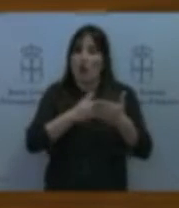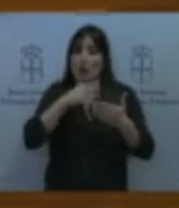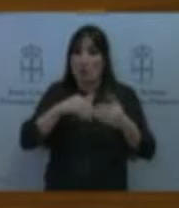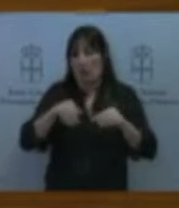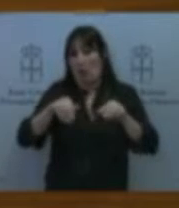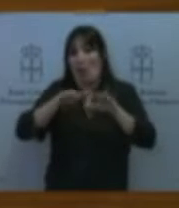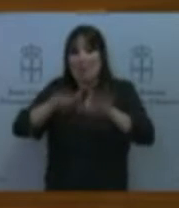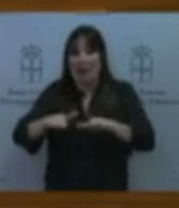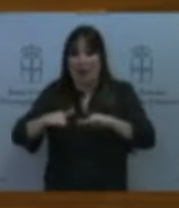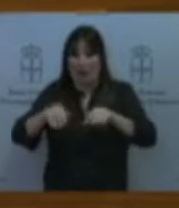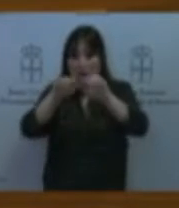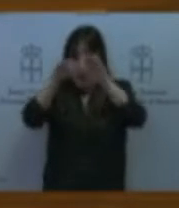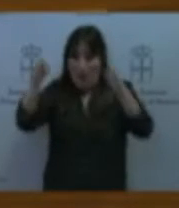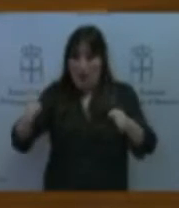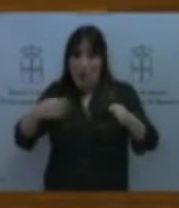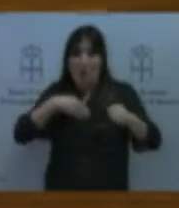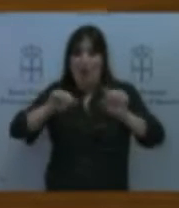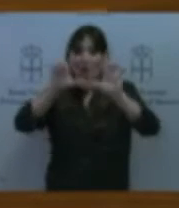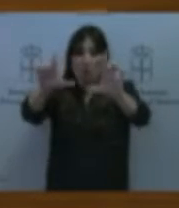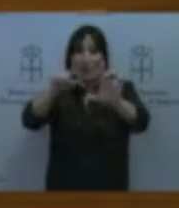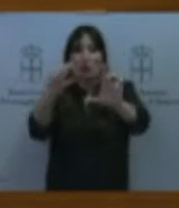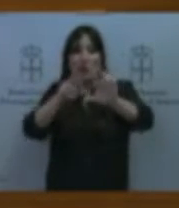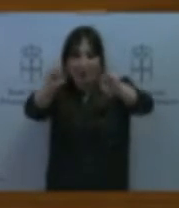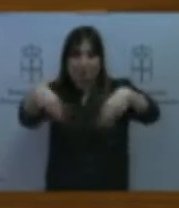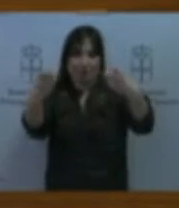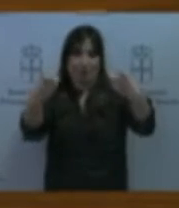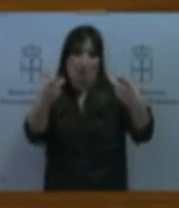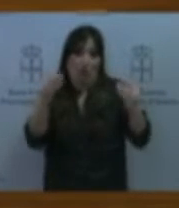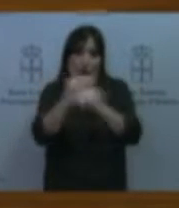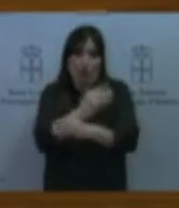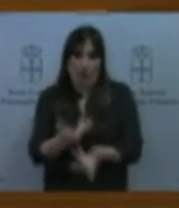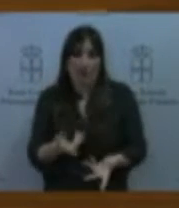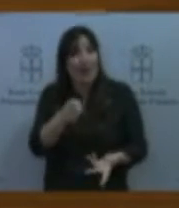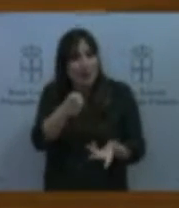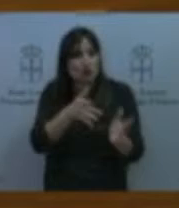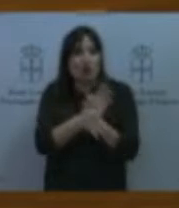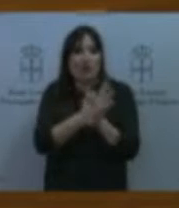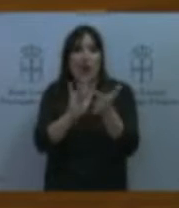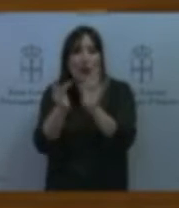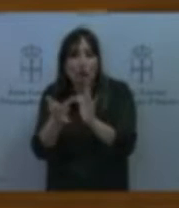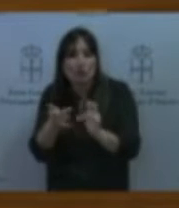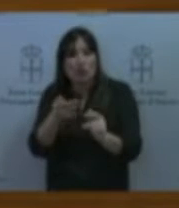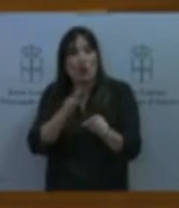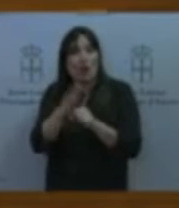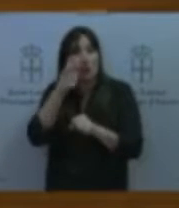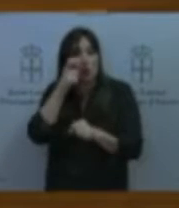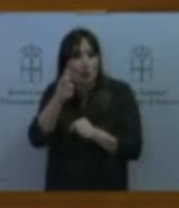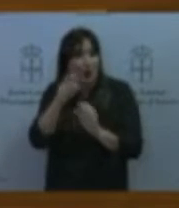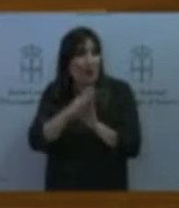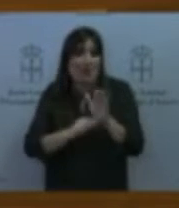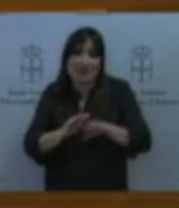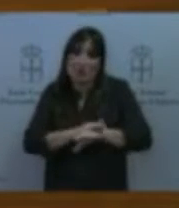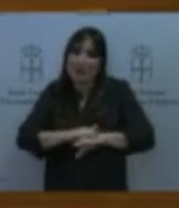y eso es conectividad en medio rural medidas básicas y medidas importantes porque hay que recordar por ejemplo que el